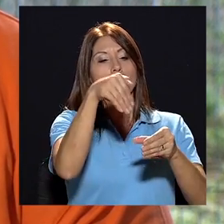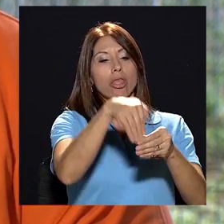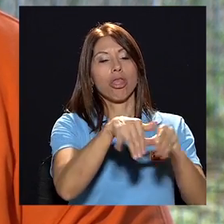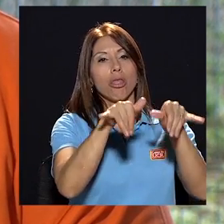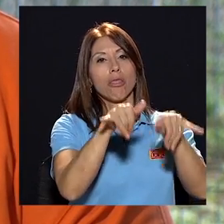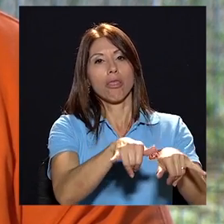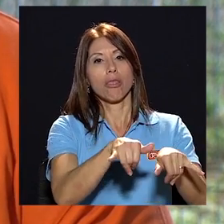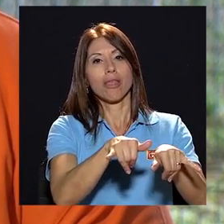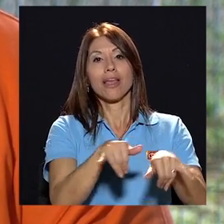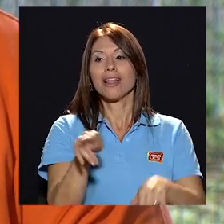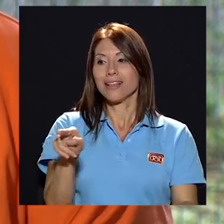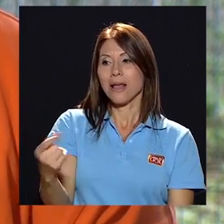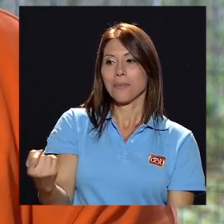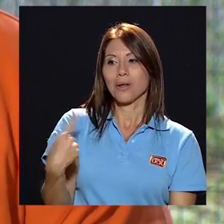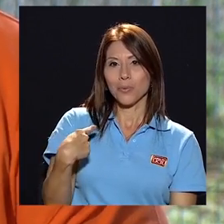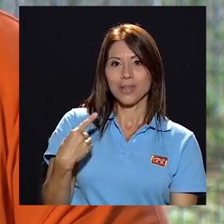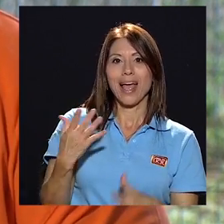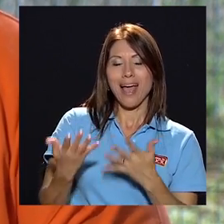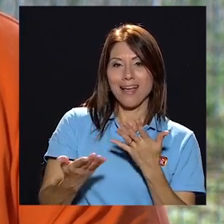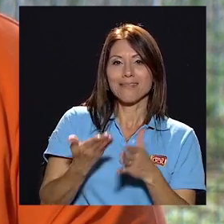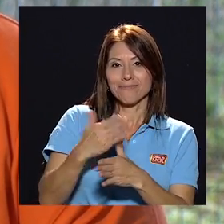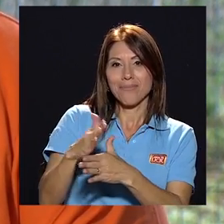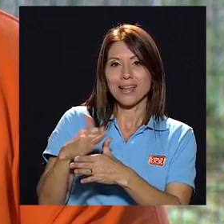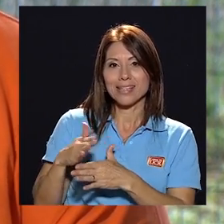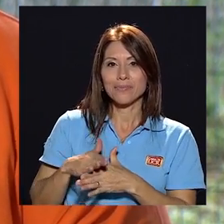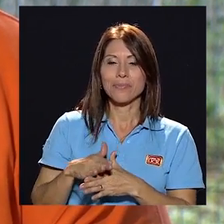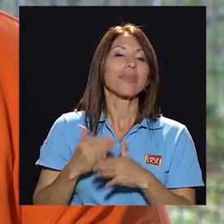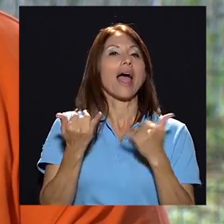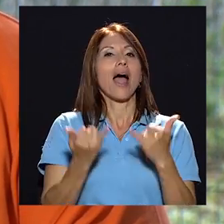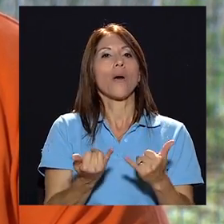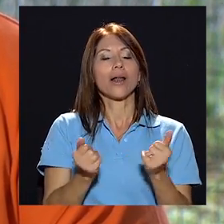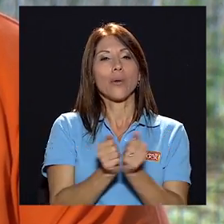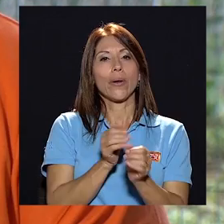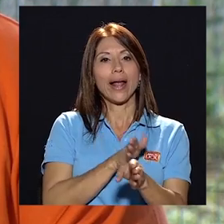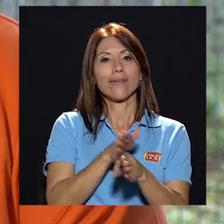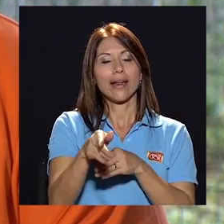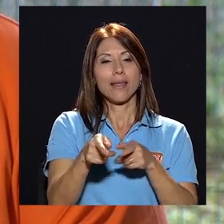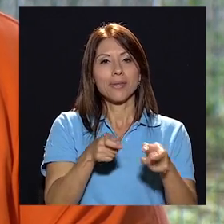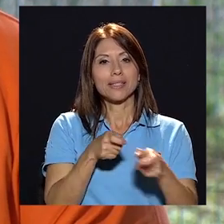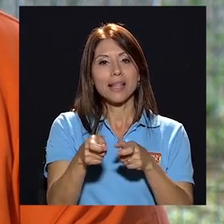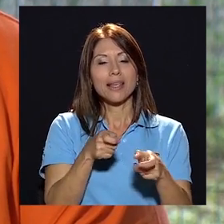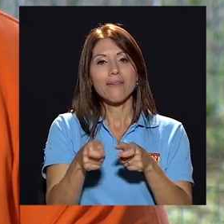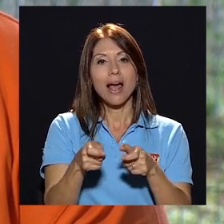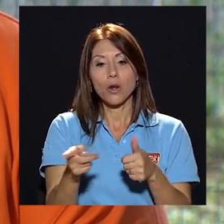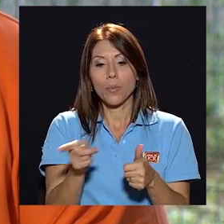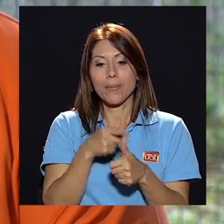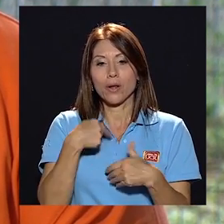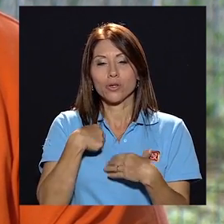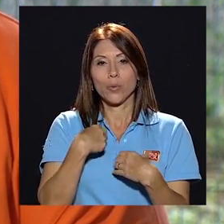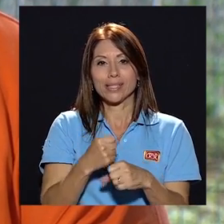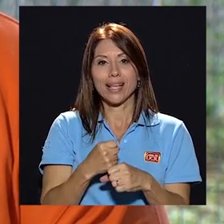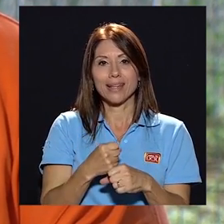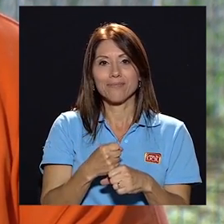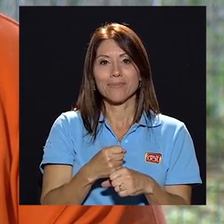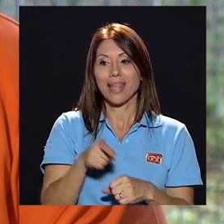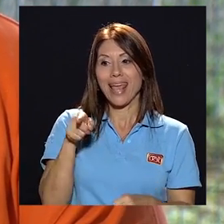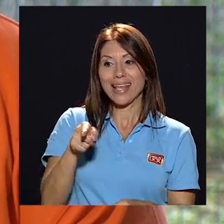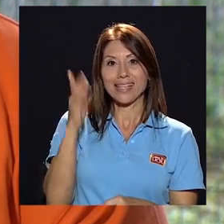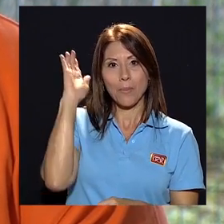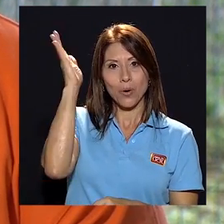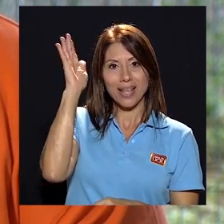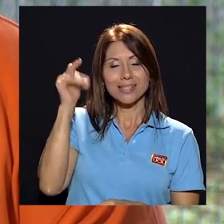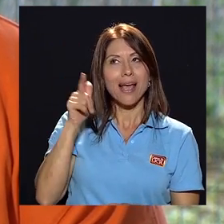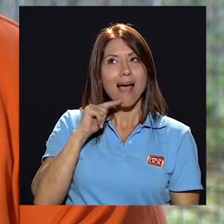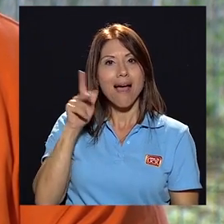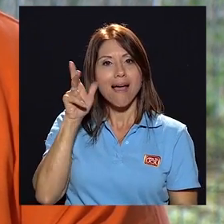pregunta anterior tiene varias partes ahora con la carrera administrativa lo primero que voy a hacer es darle seguimiento